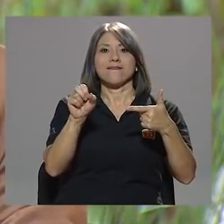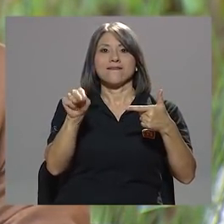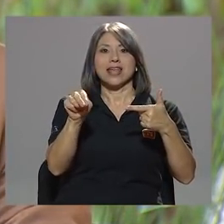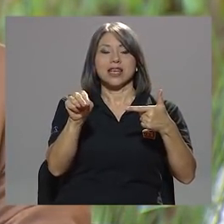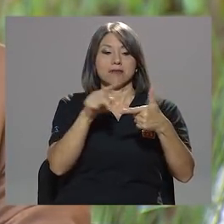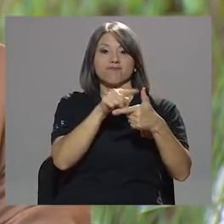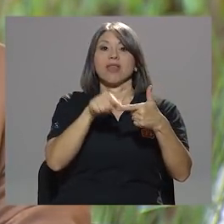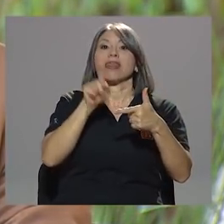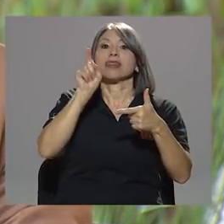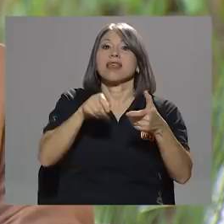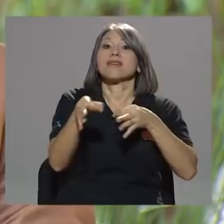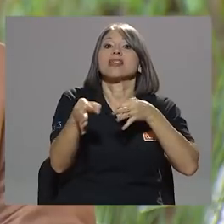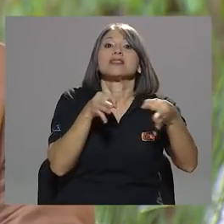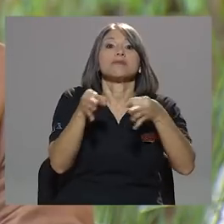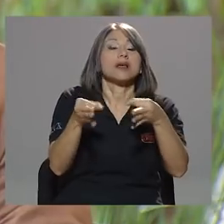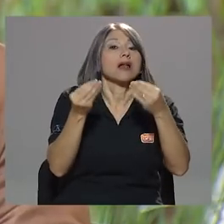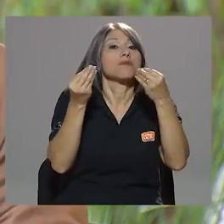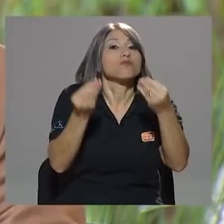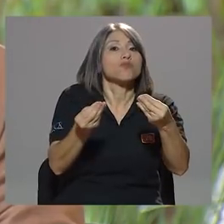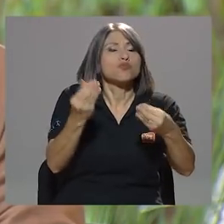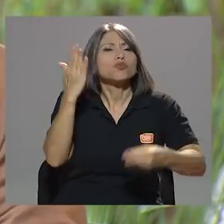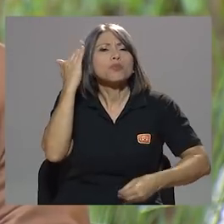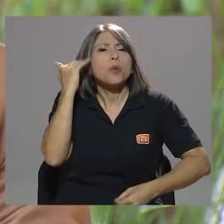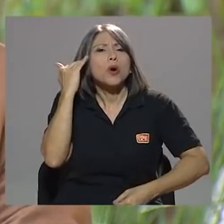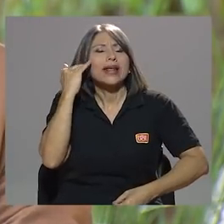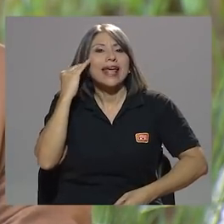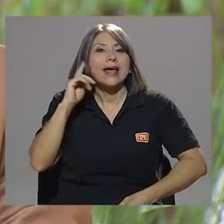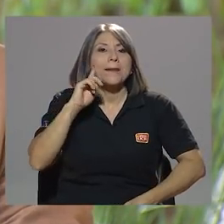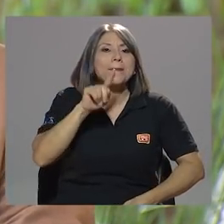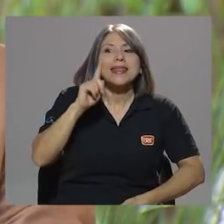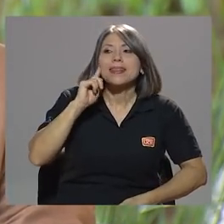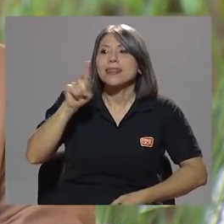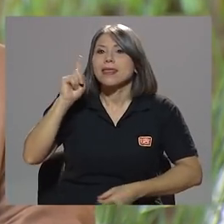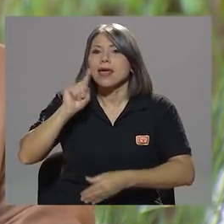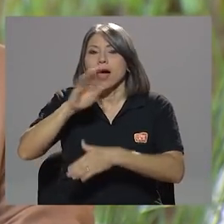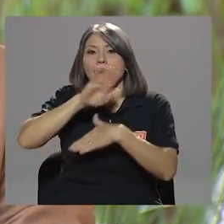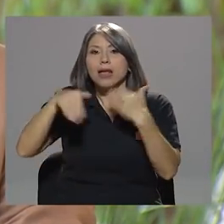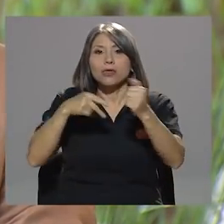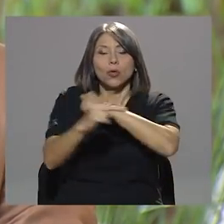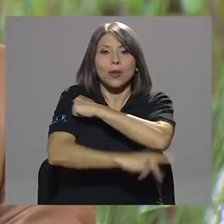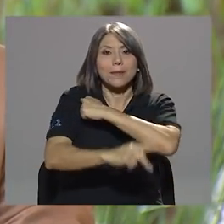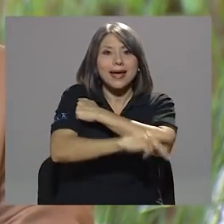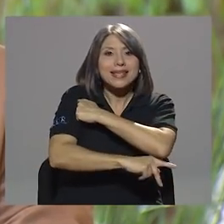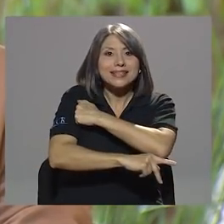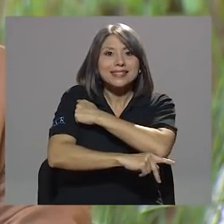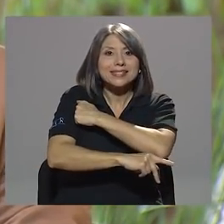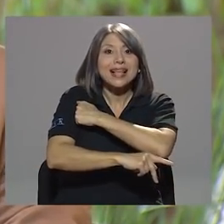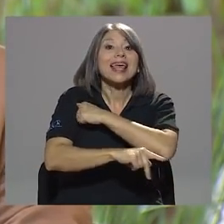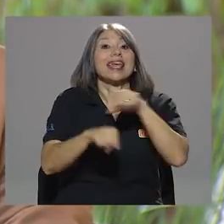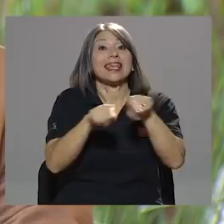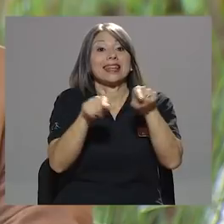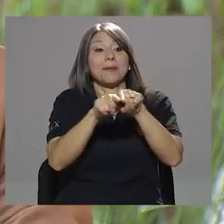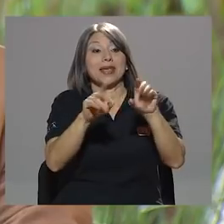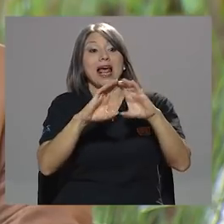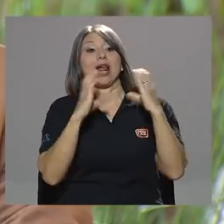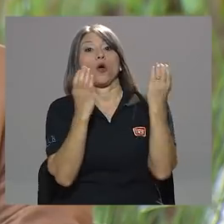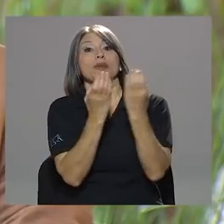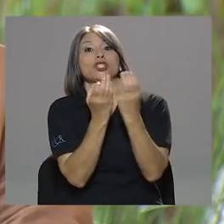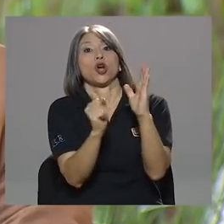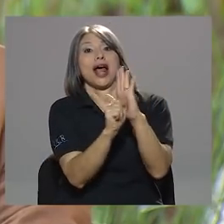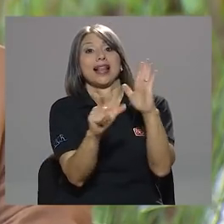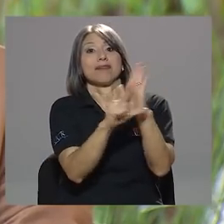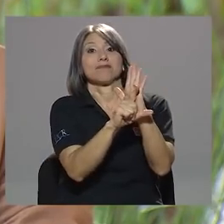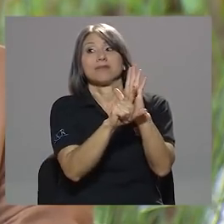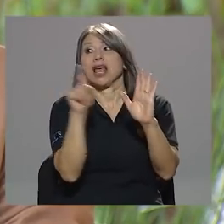ante la Junta y el por qué le mentía a todo el país y a la Comisión Legislativa, a donde fue y dijo que él no